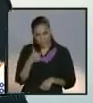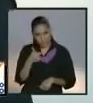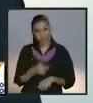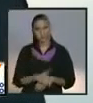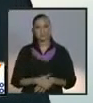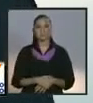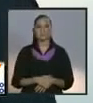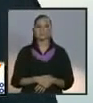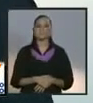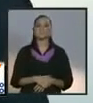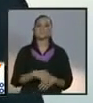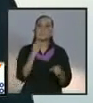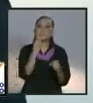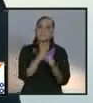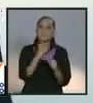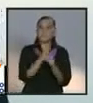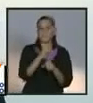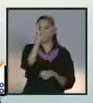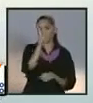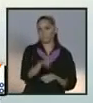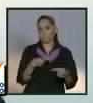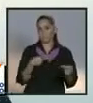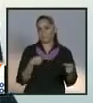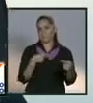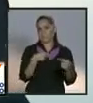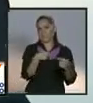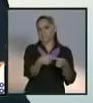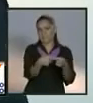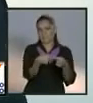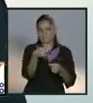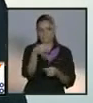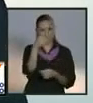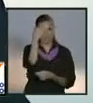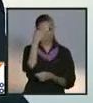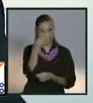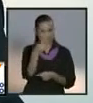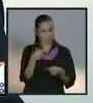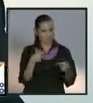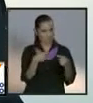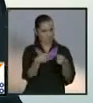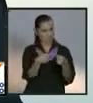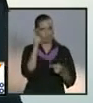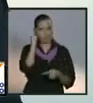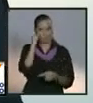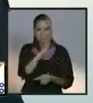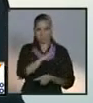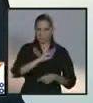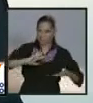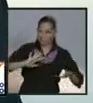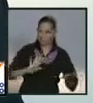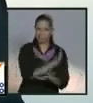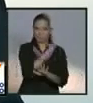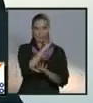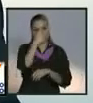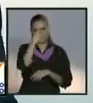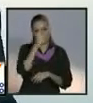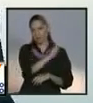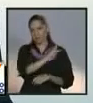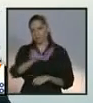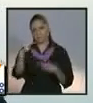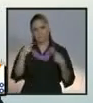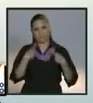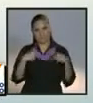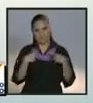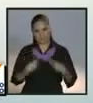Estamos a pocos días de lograr una gran transformación para la vida pública del país.